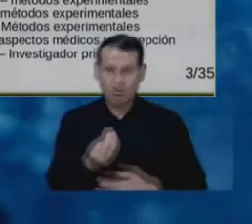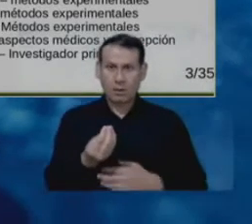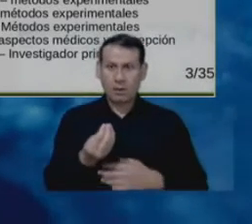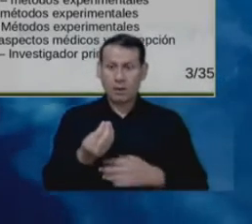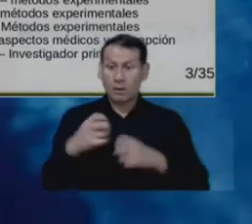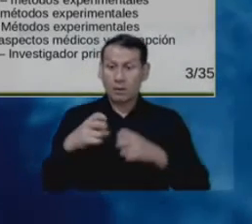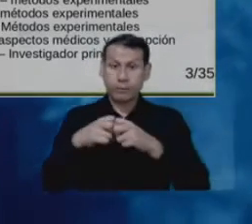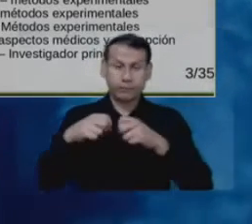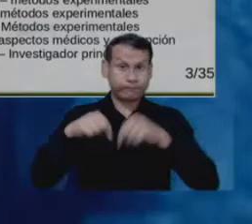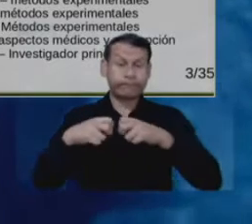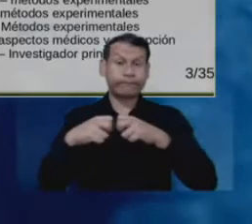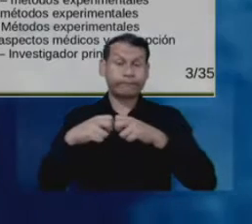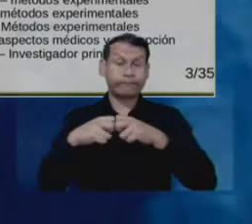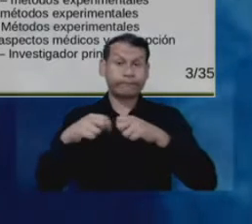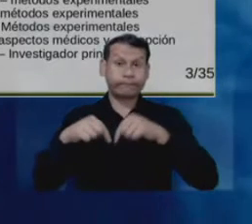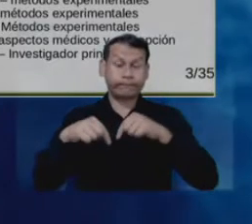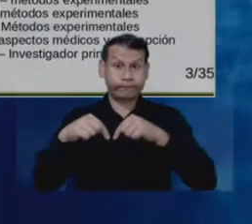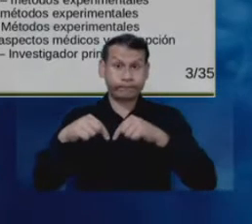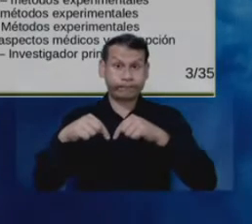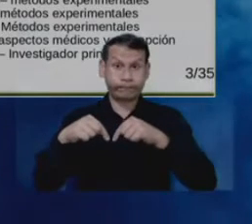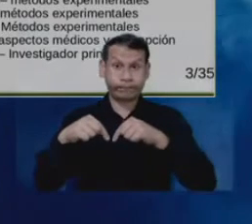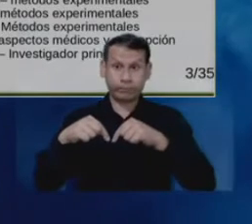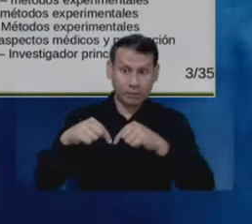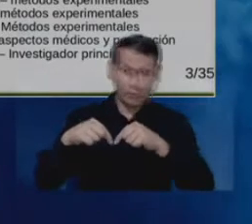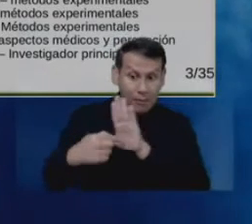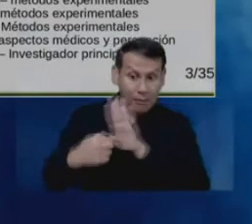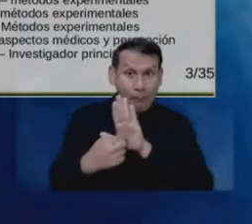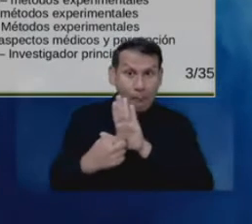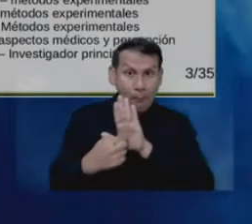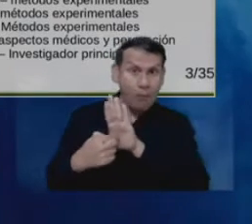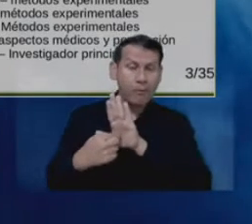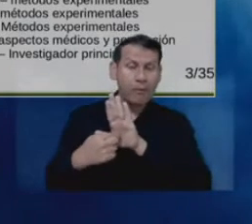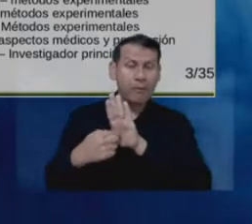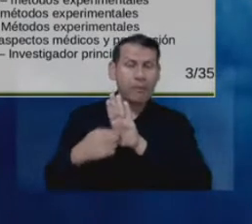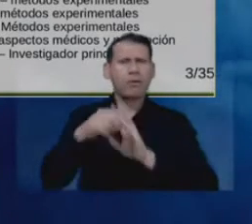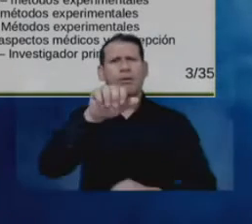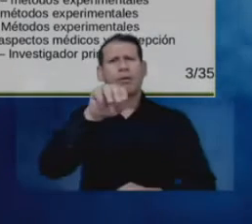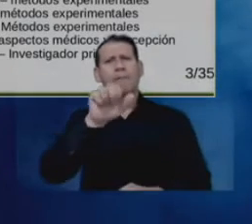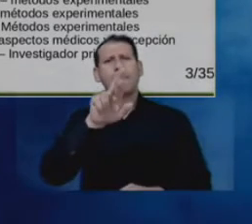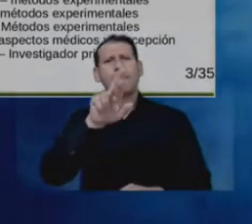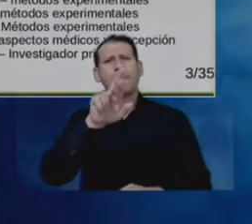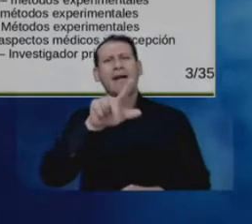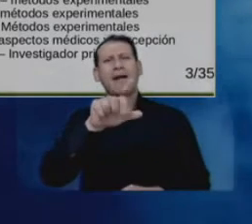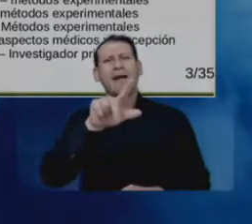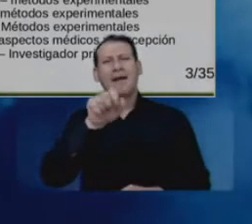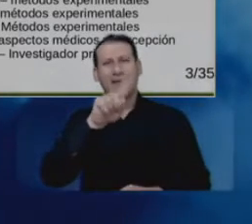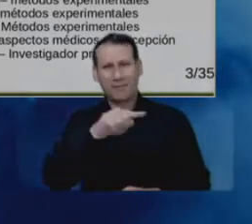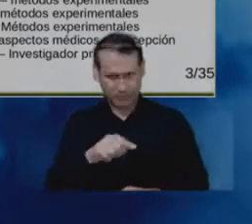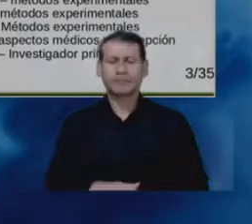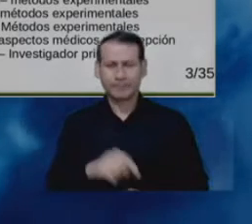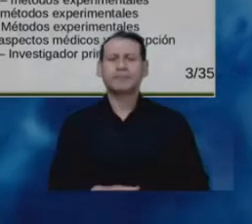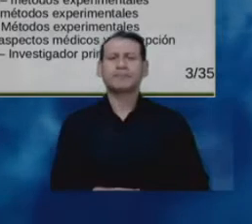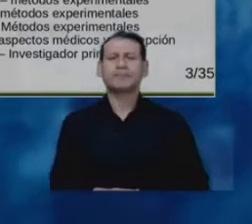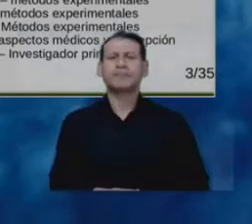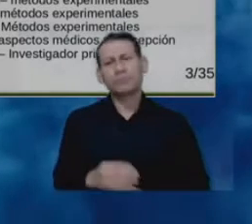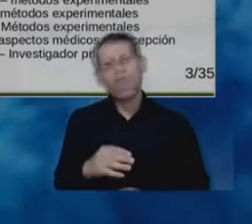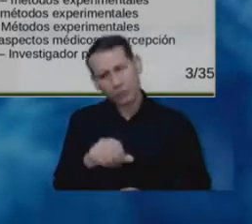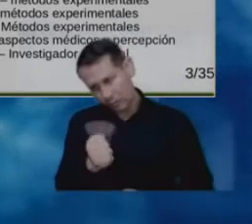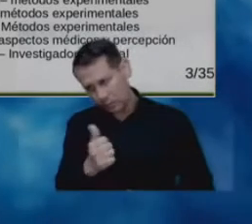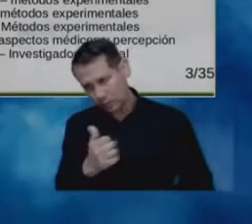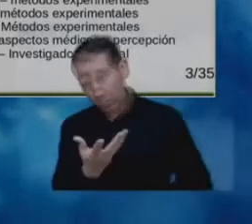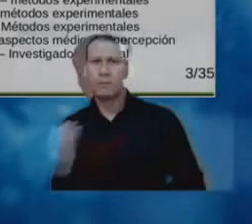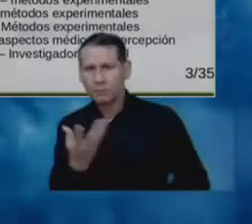Luis Duque, Marlon Patiño, Sebastián Ramírez y Duana Gudelo. Tenemos otro grupo de personas trabajando en el desarrollo del